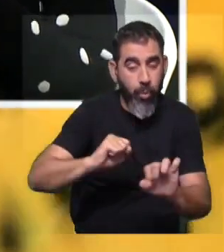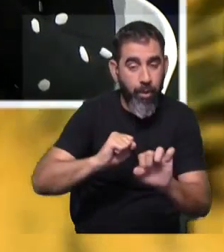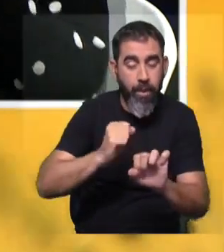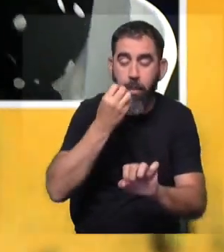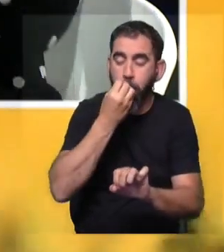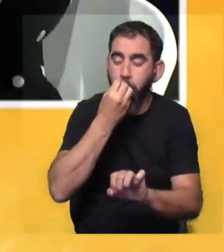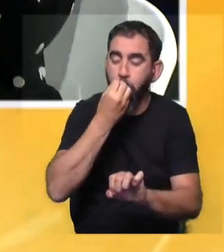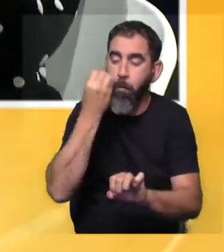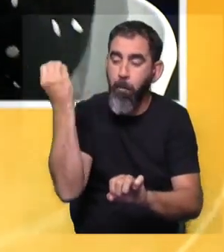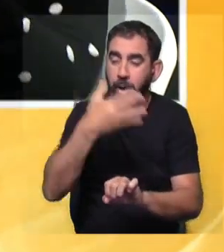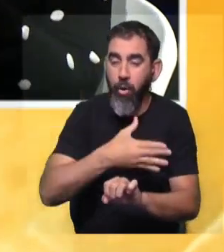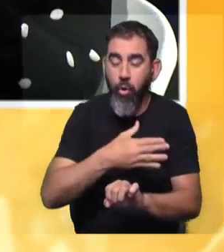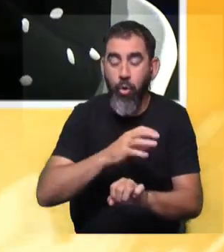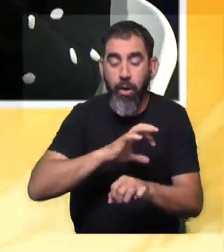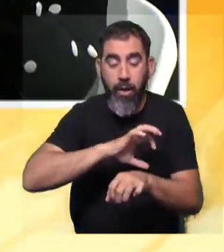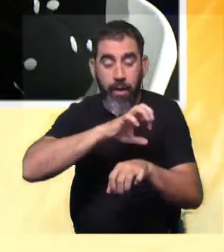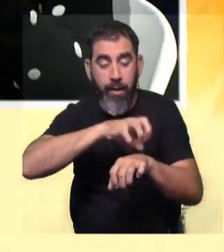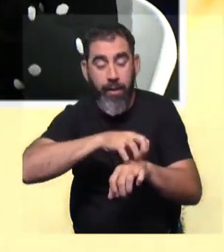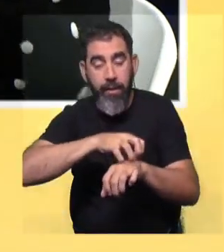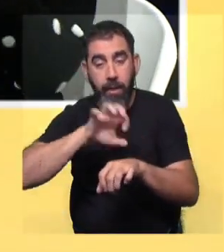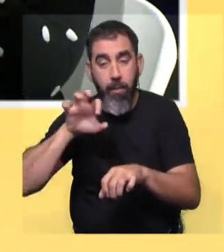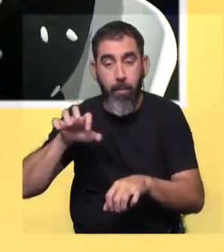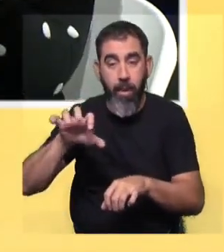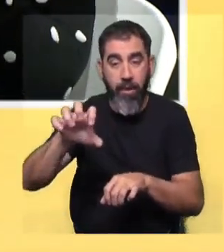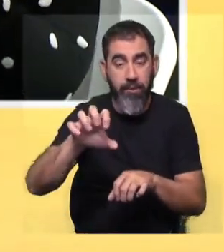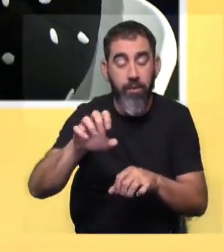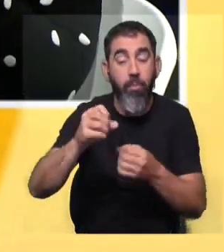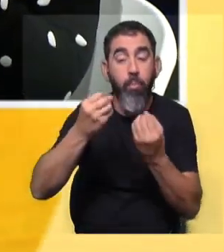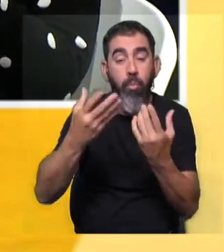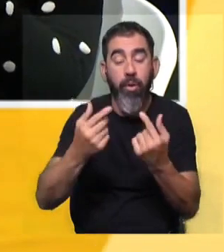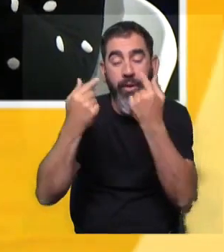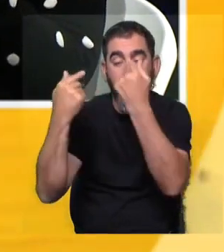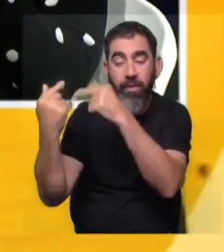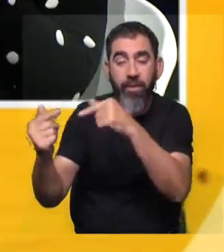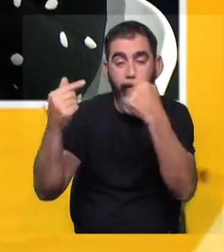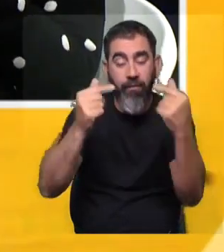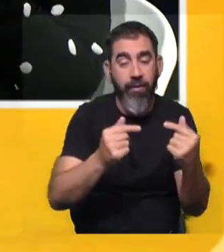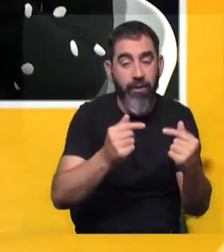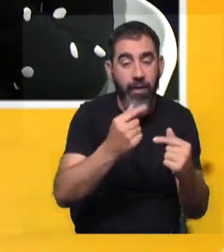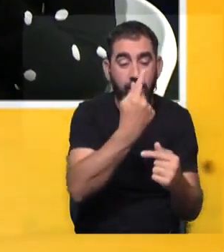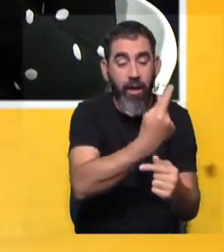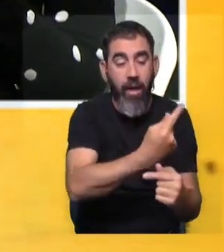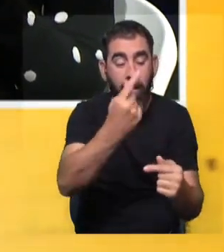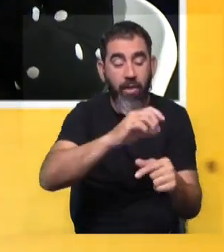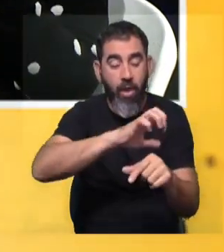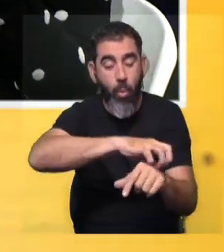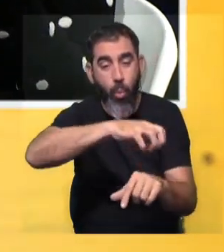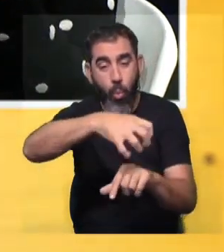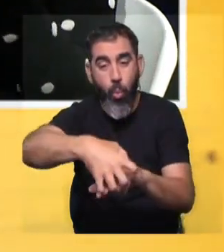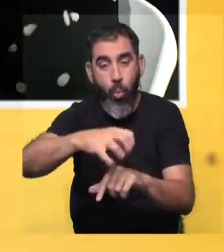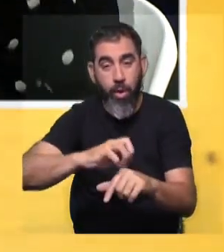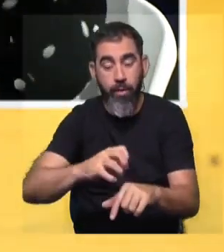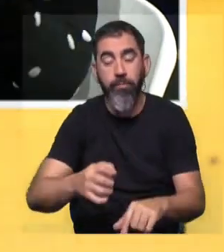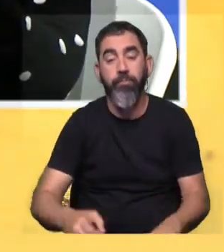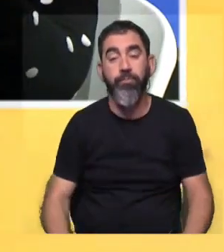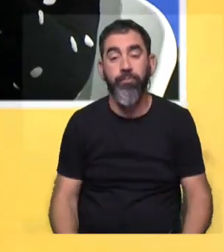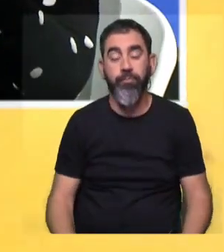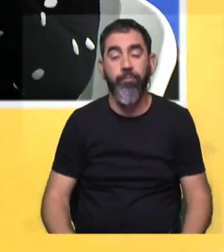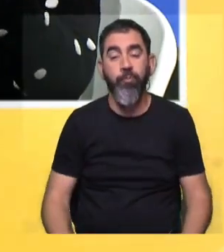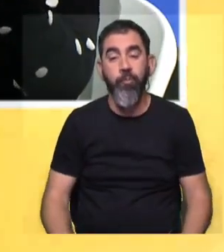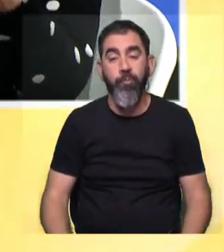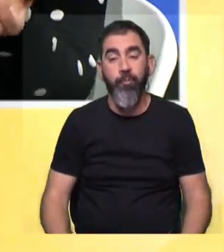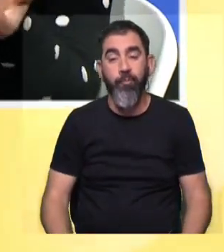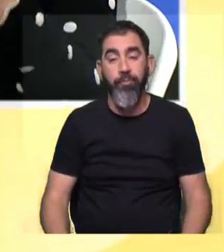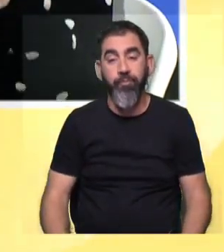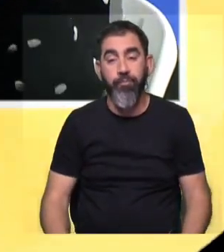mejor, por ejemplo, los quistes de las masas, porque las propiedades que se presentan para el ultrasonido de esos tejidos son distintos,